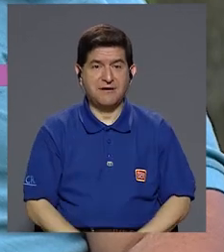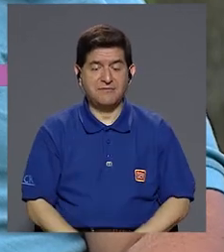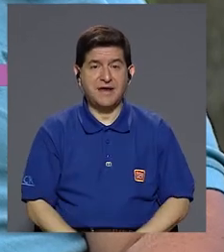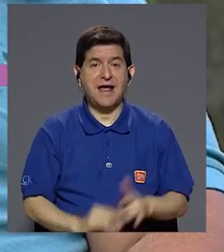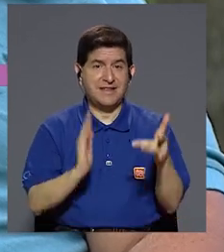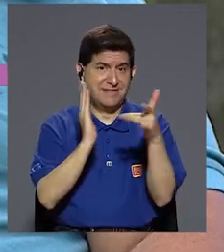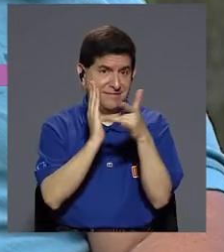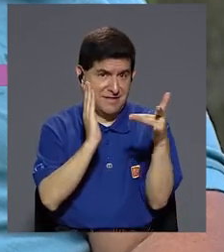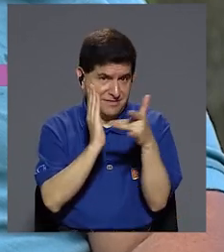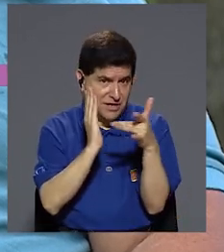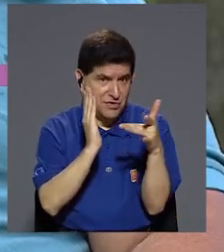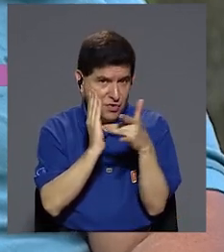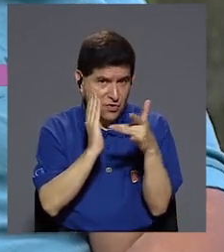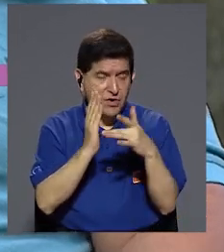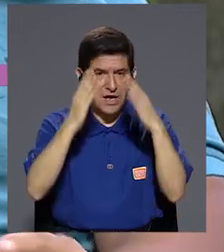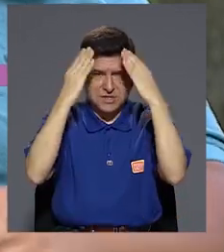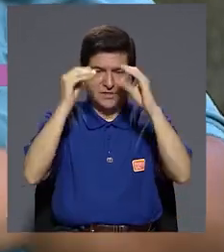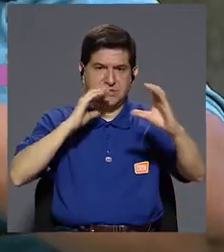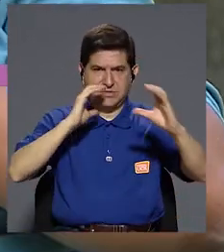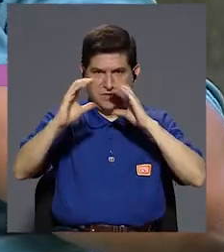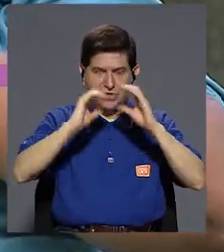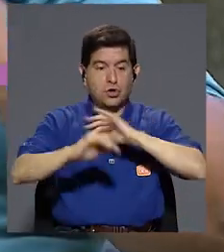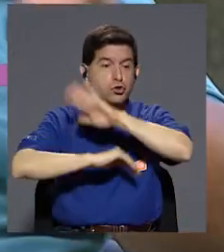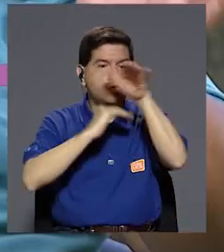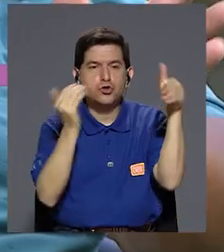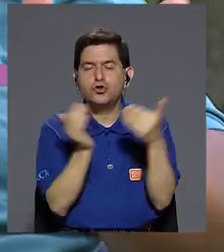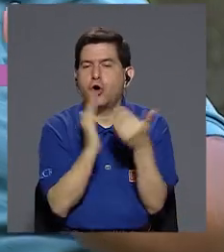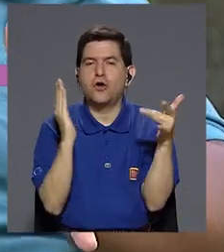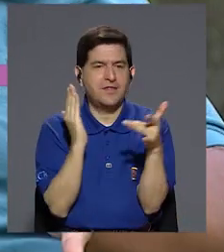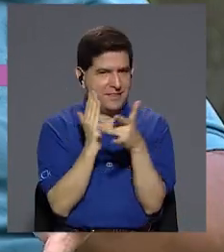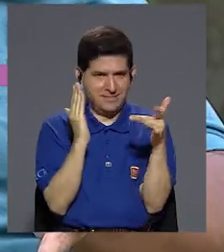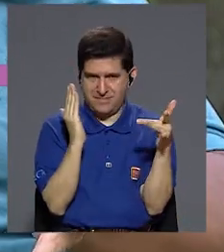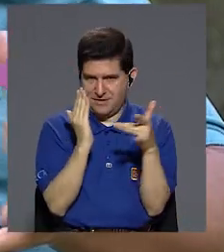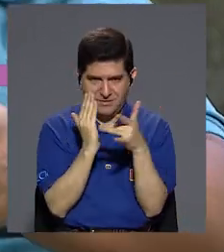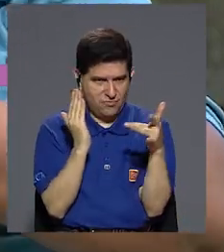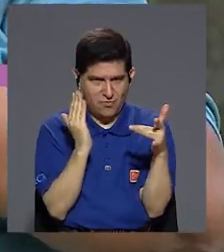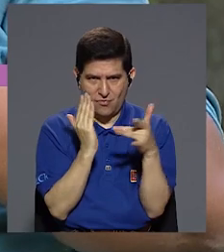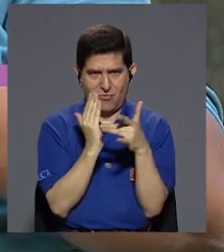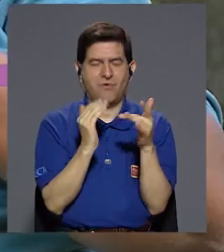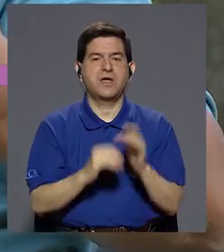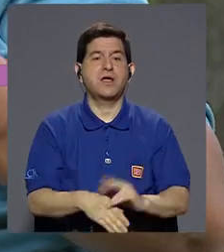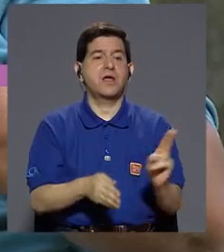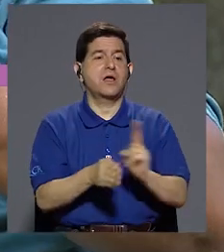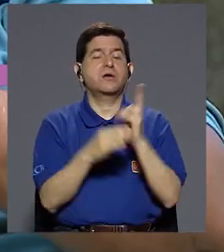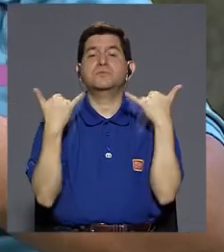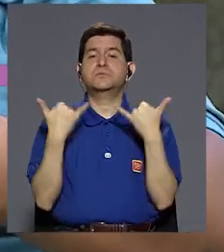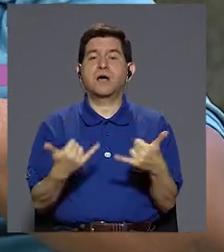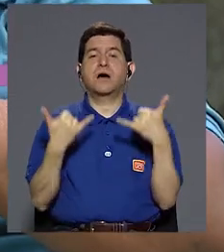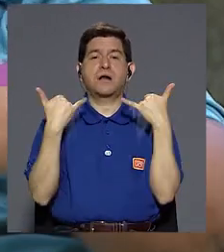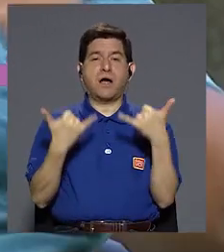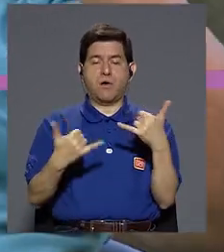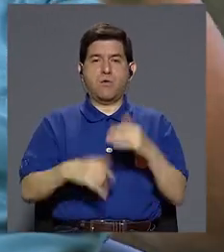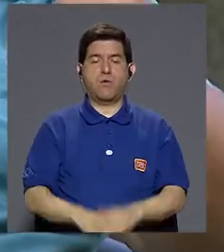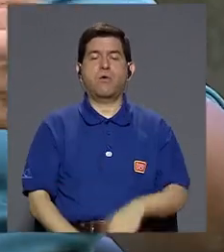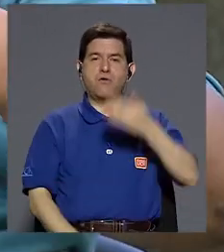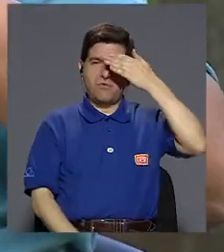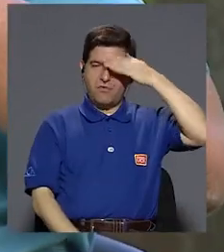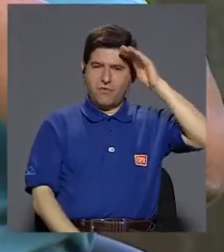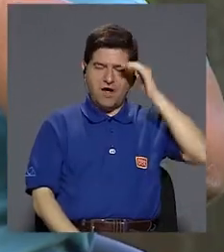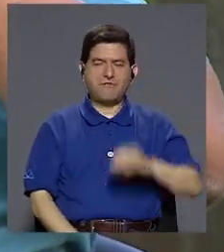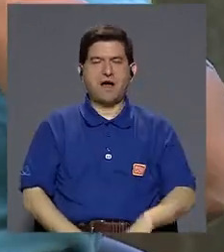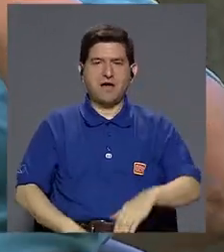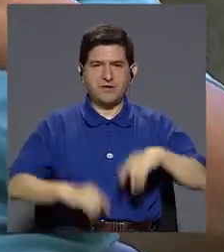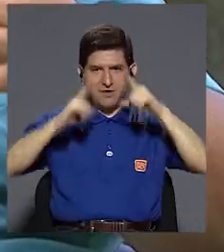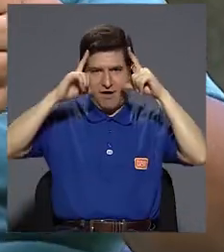las TICs o son, hablamos de todas esas tecnologías, ¿verdad?, que usamos en la actualidad desde Facebook,